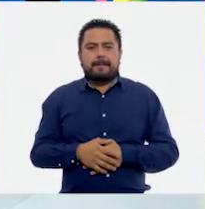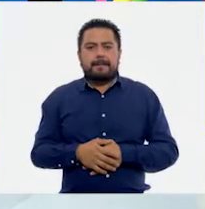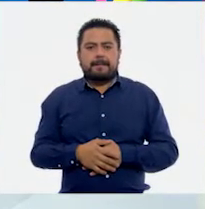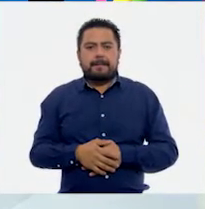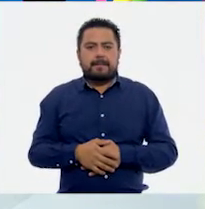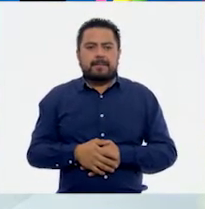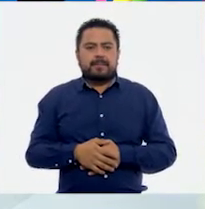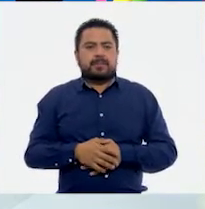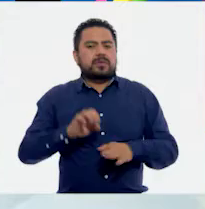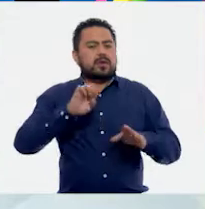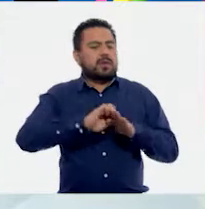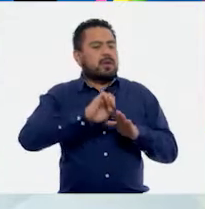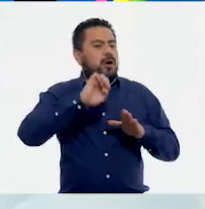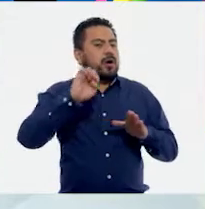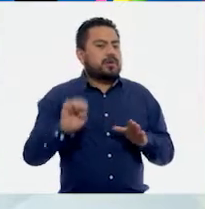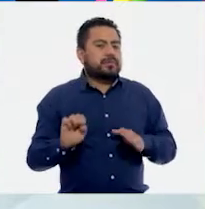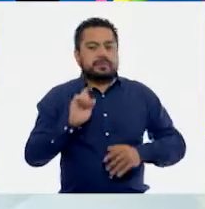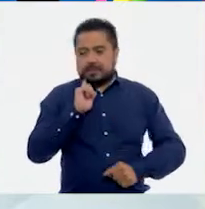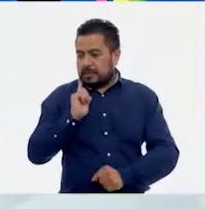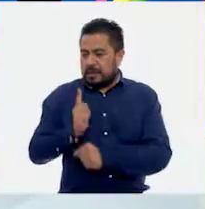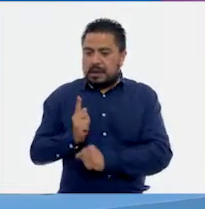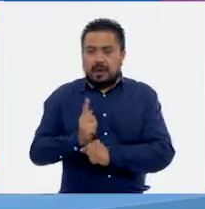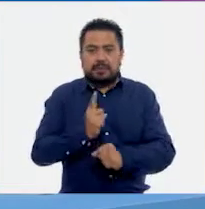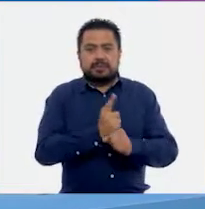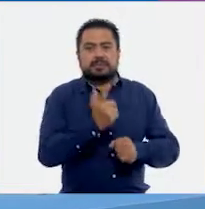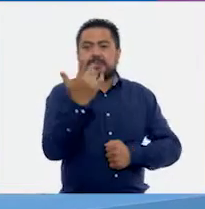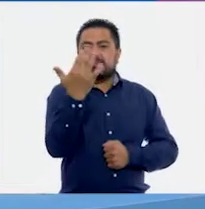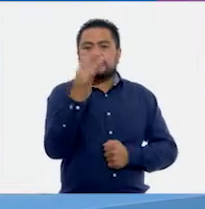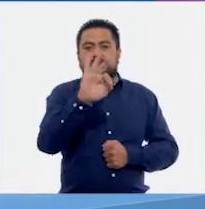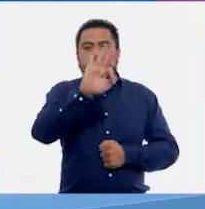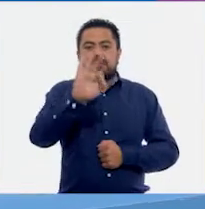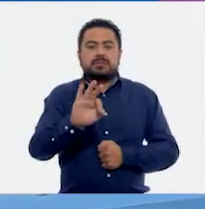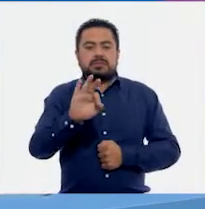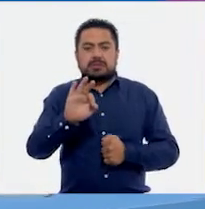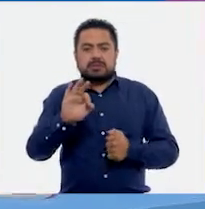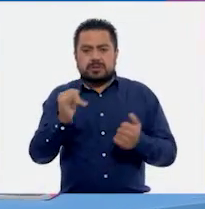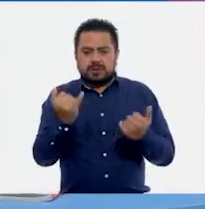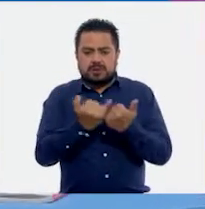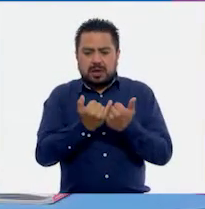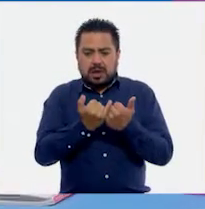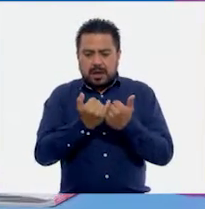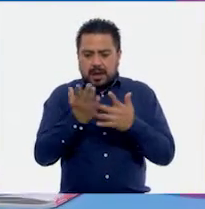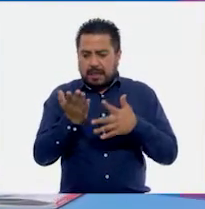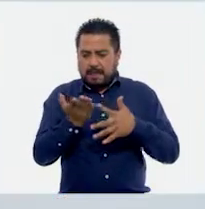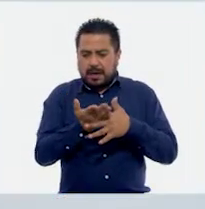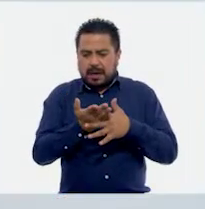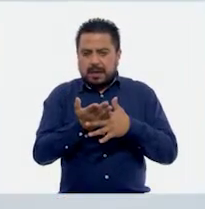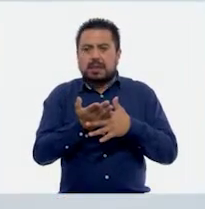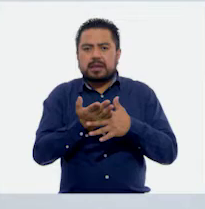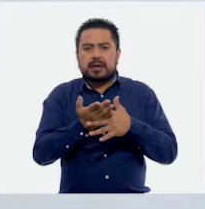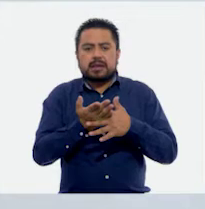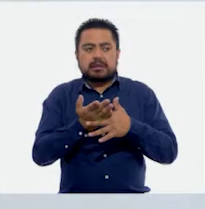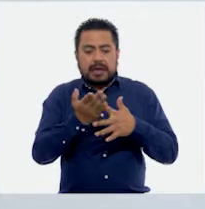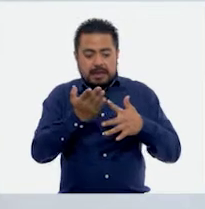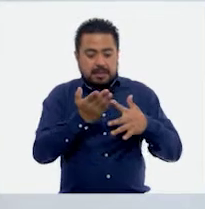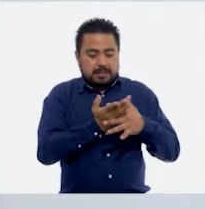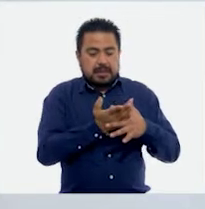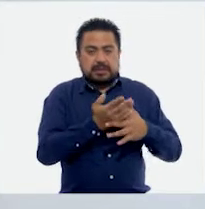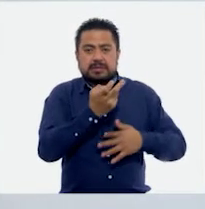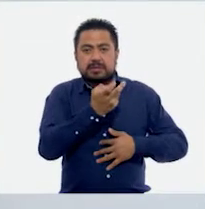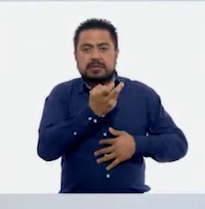Por ejemplo, habíamos visto que el 50% equivale a la mitad, y si es la mitad,